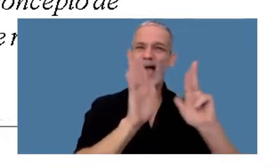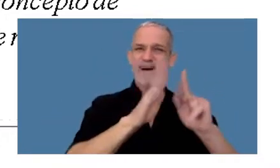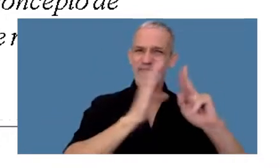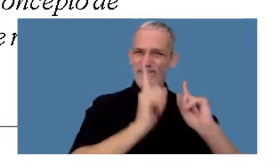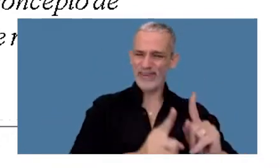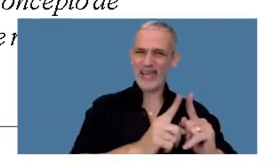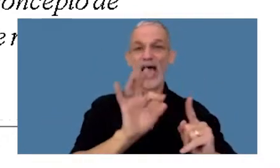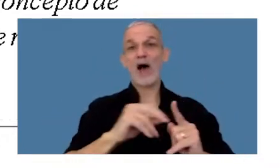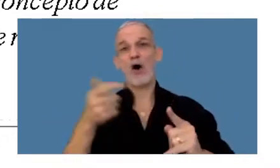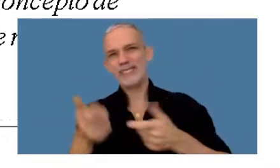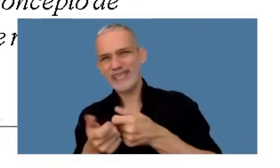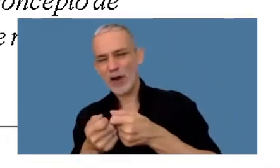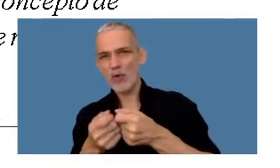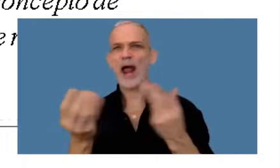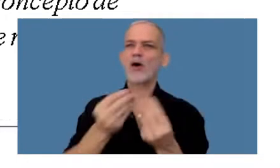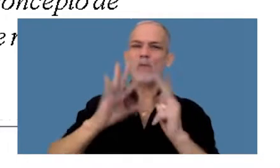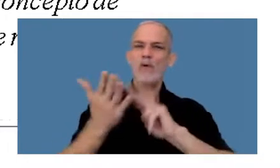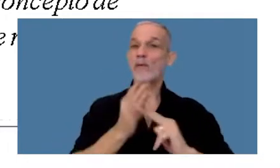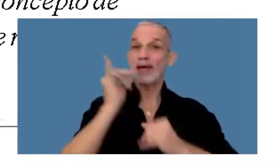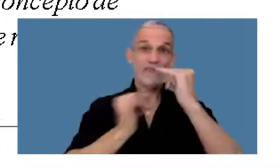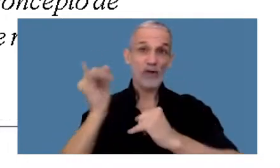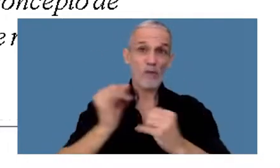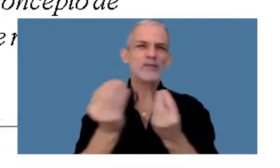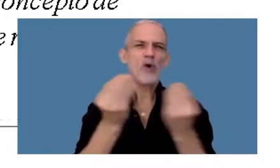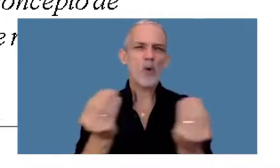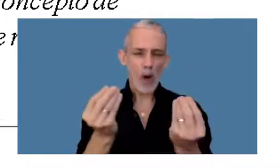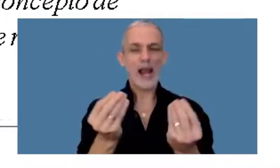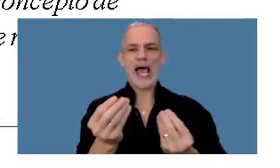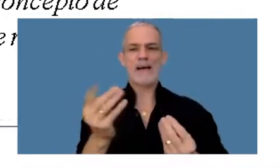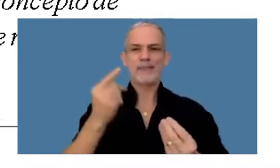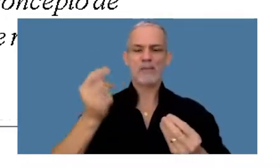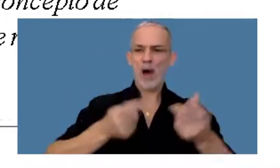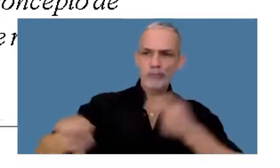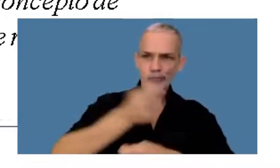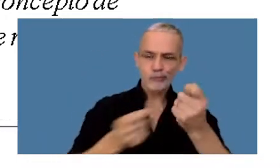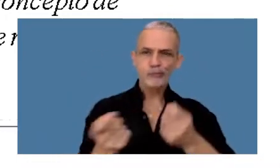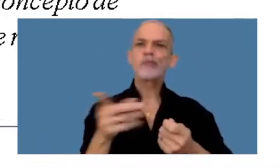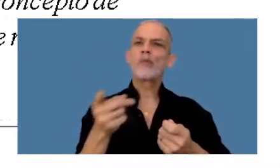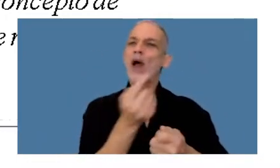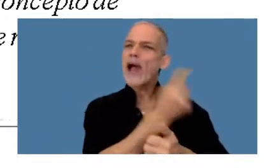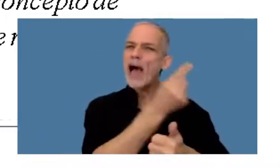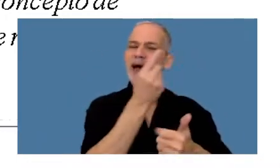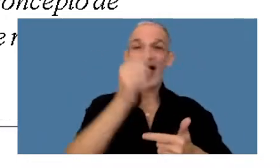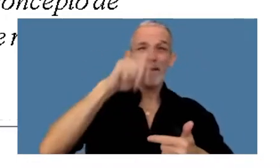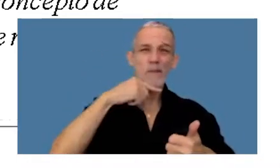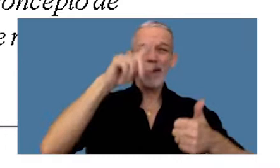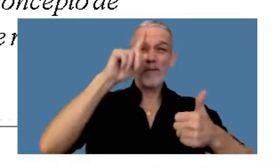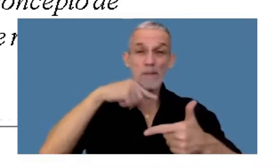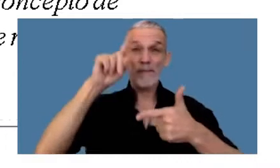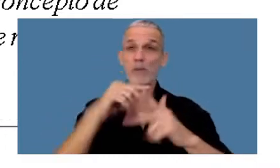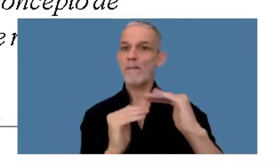El monto para actuar como régimen de información es cuando las operaciones por cada mes calendario